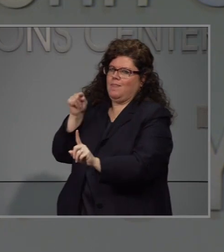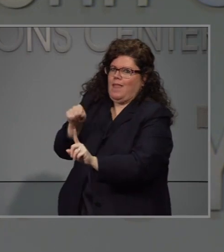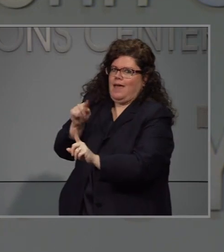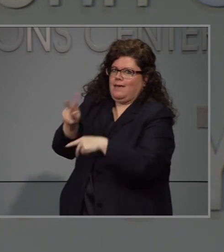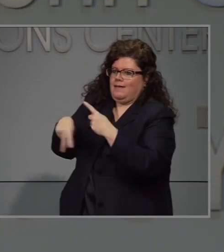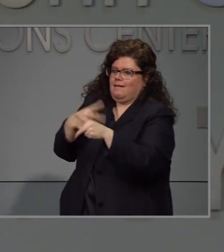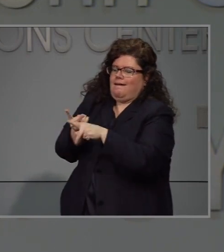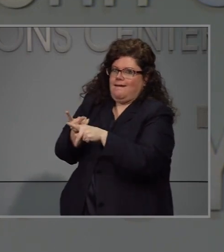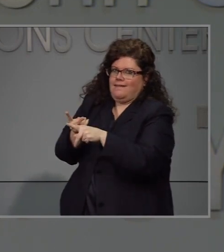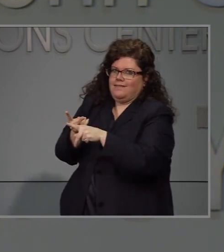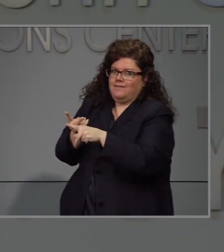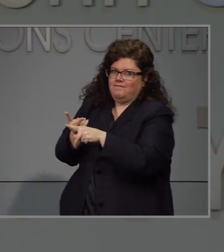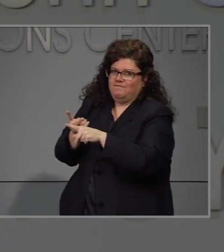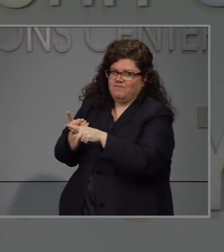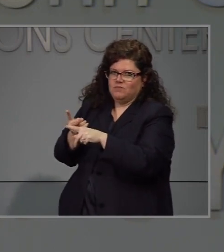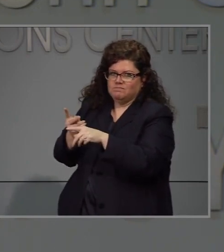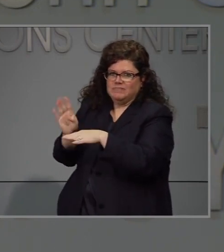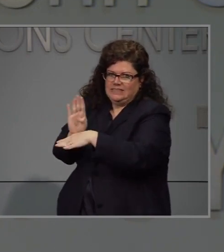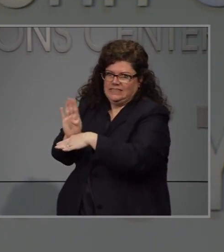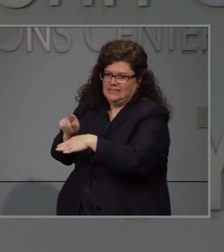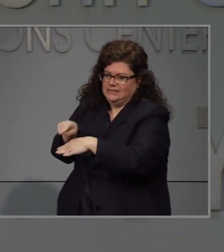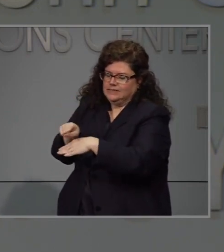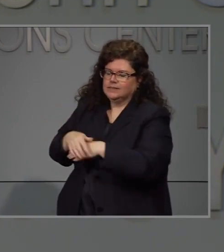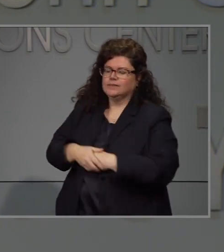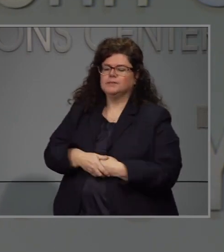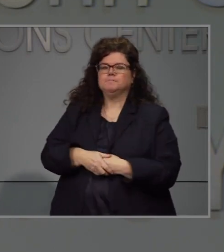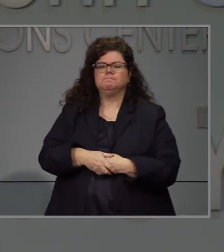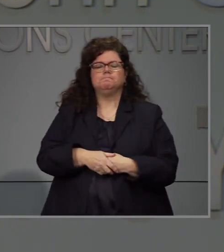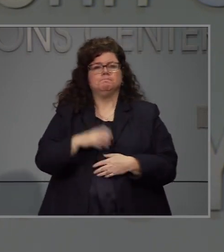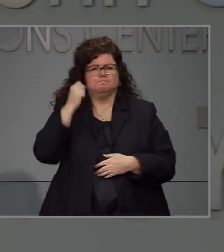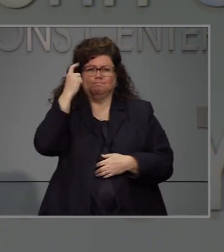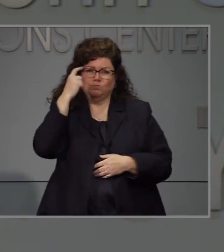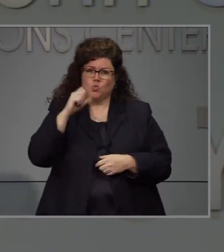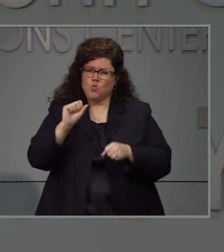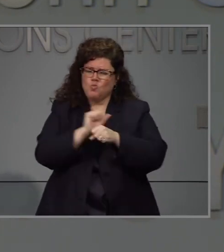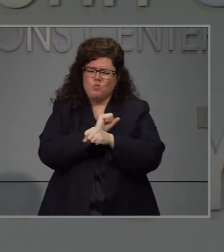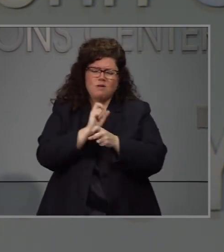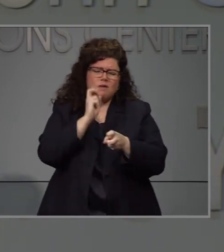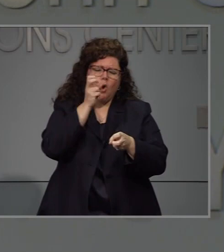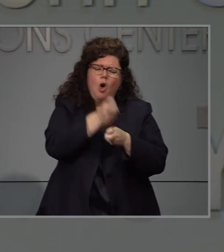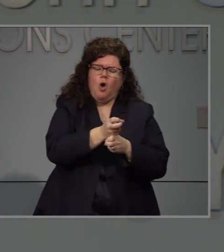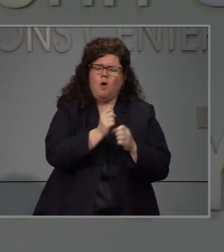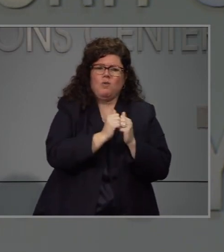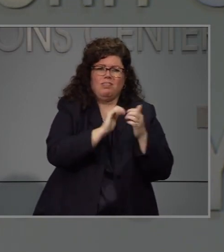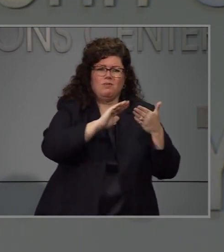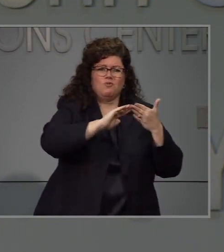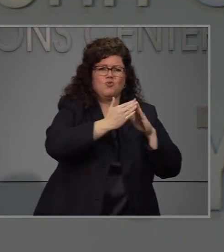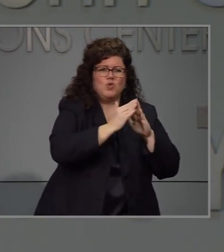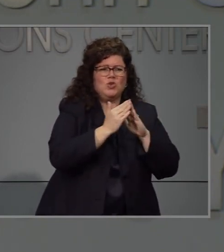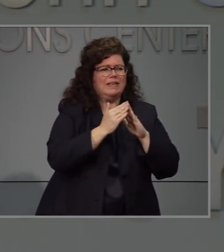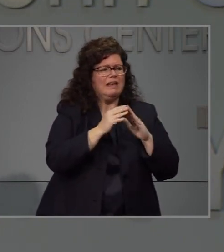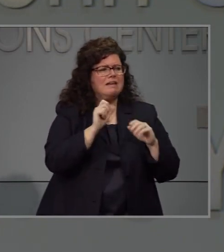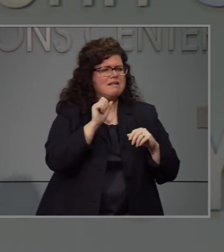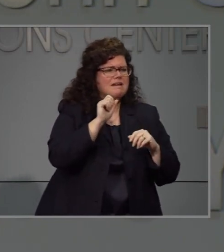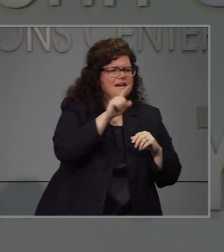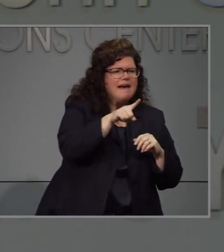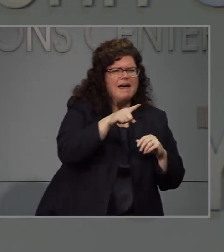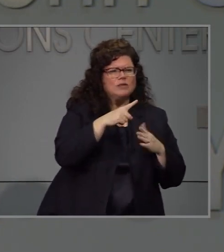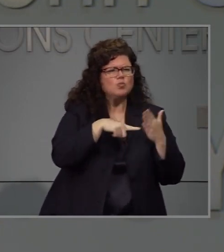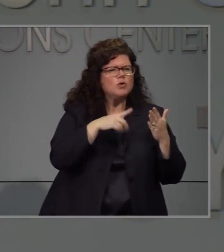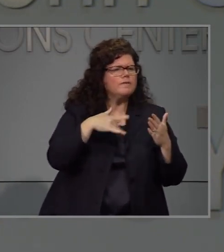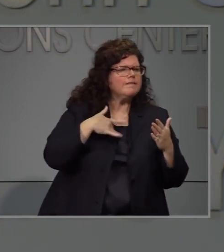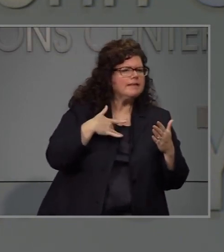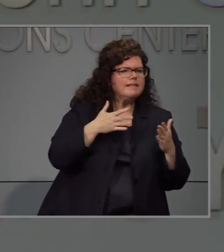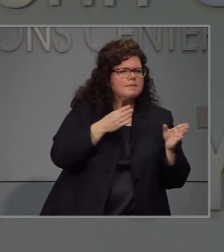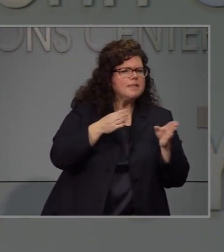transmisión del virus puede suceder ahí. Estamos trabajando arduamente. Con las diversas comunidades para descifrar